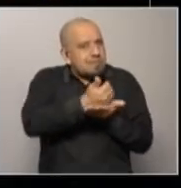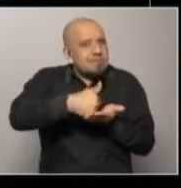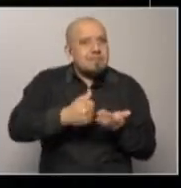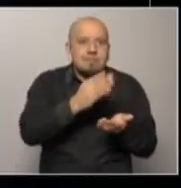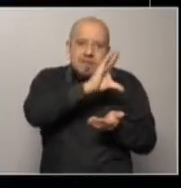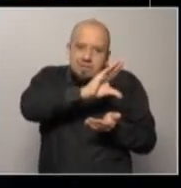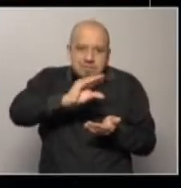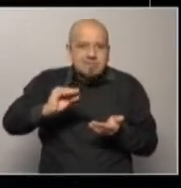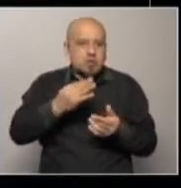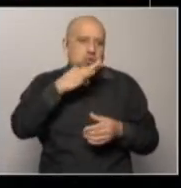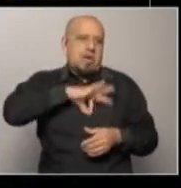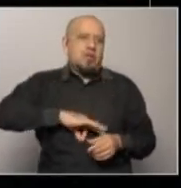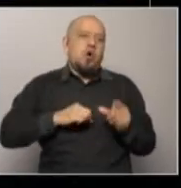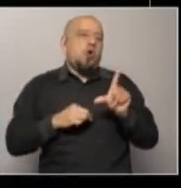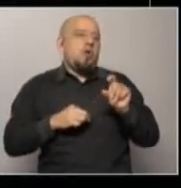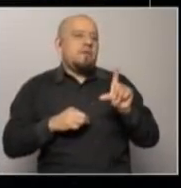sobre salarios,